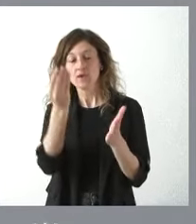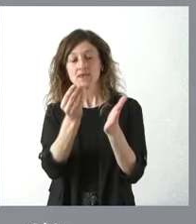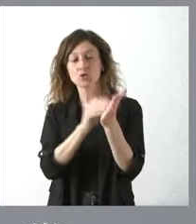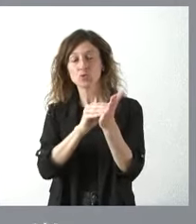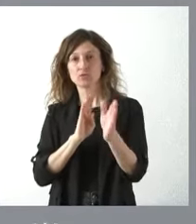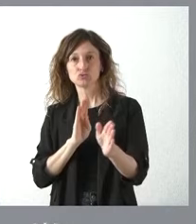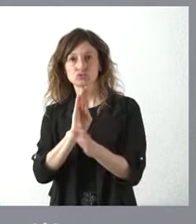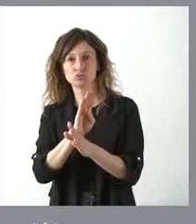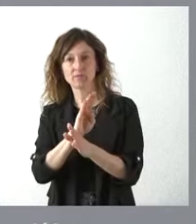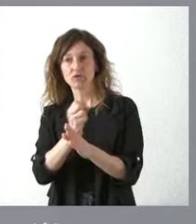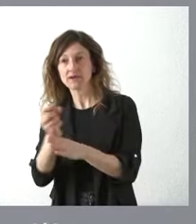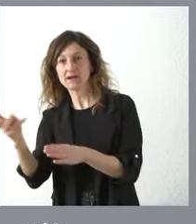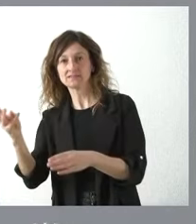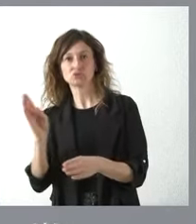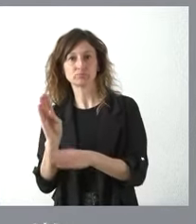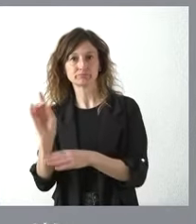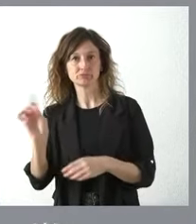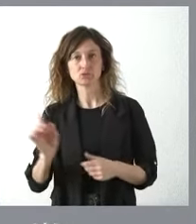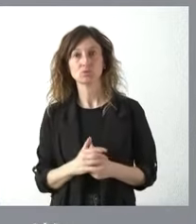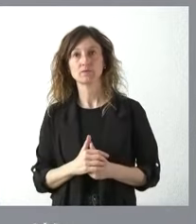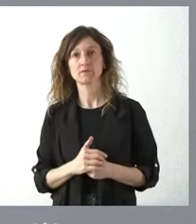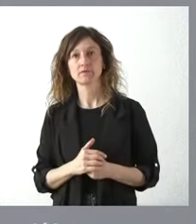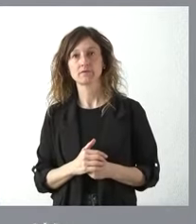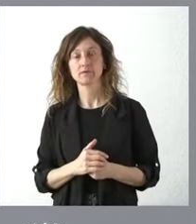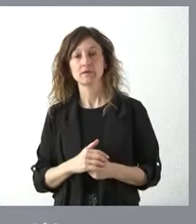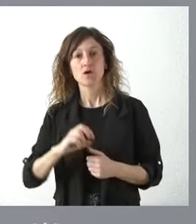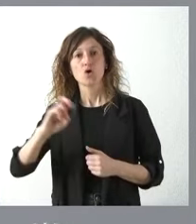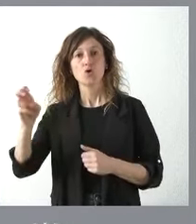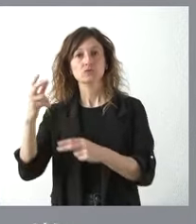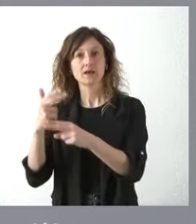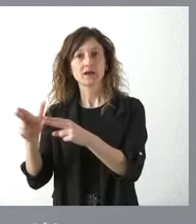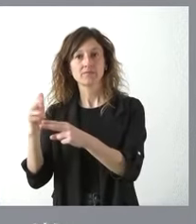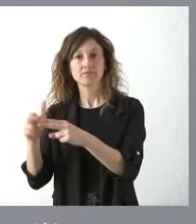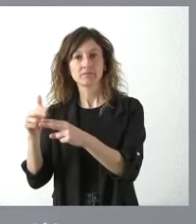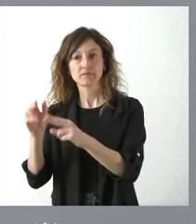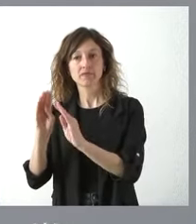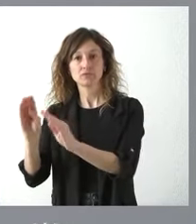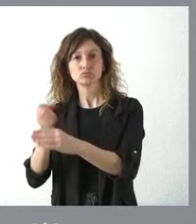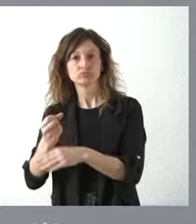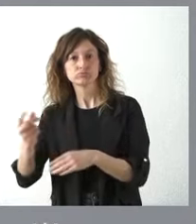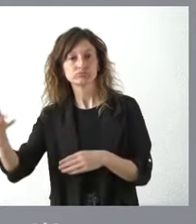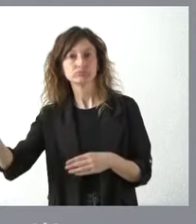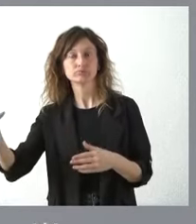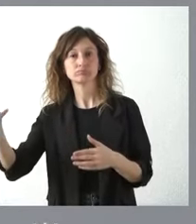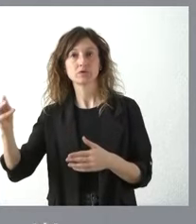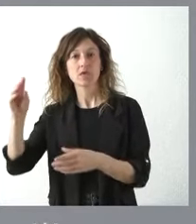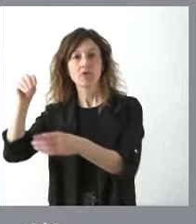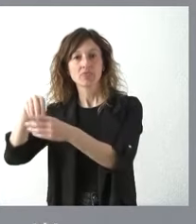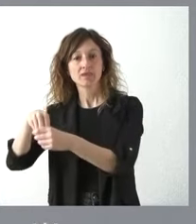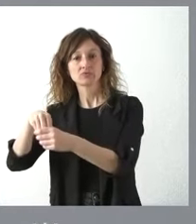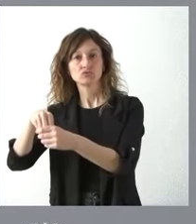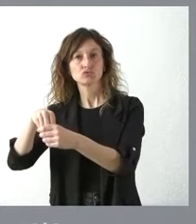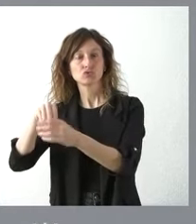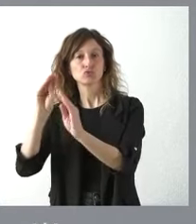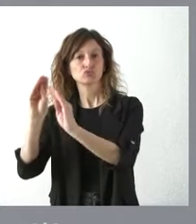esa subvención y no el resto y no prejuzgamos que el resto de actividades que no es un objeto de la subvención de la Junta de Castilla y León de actuación